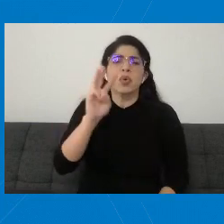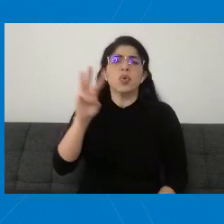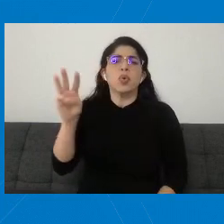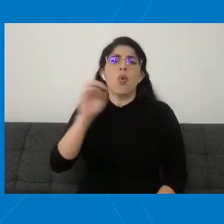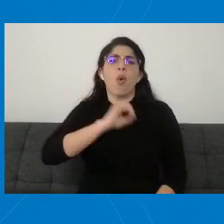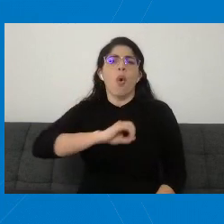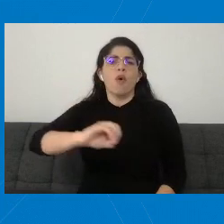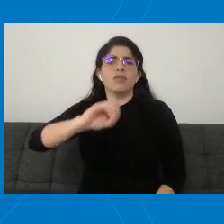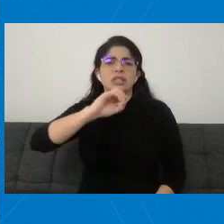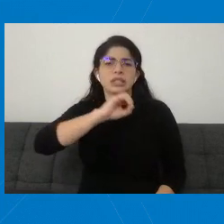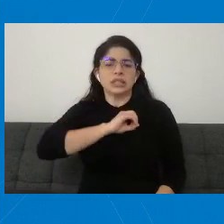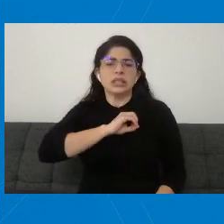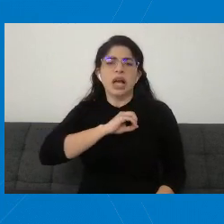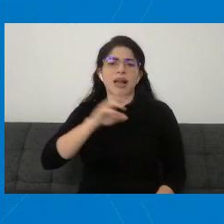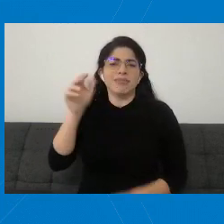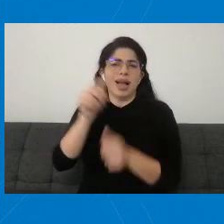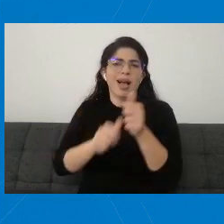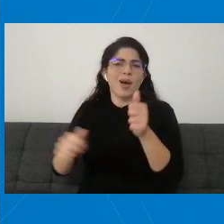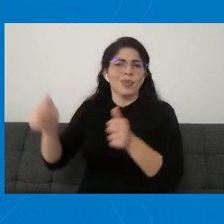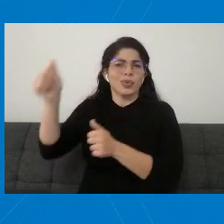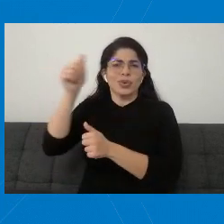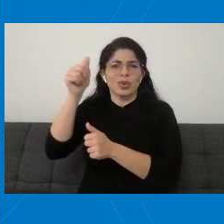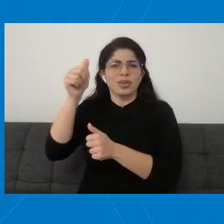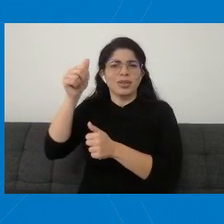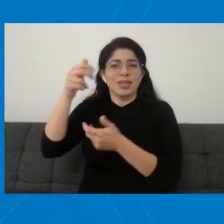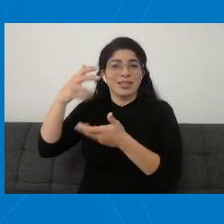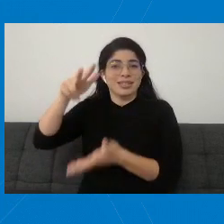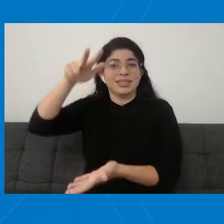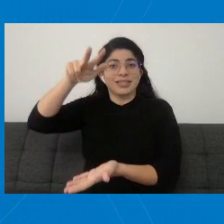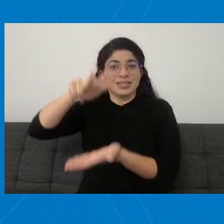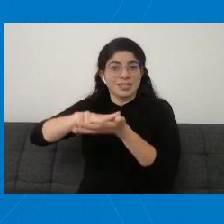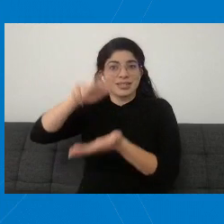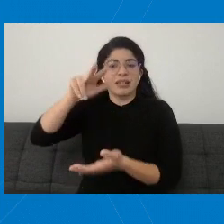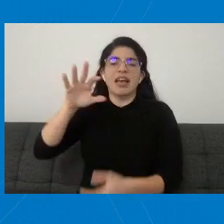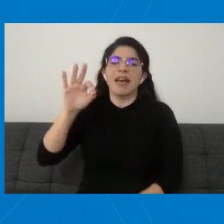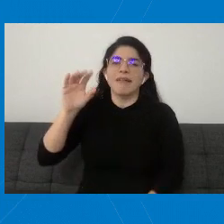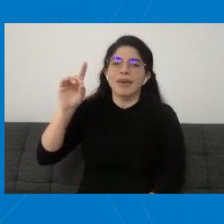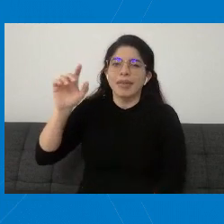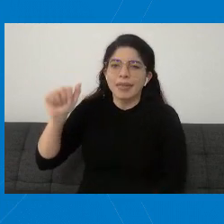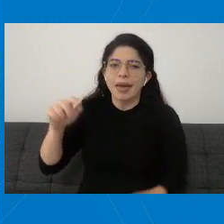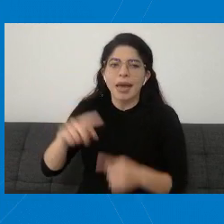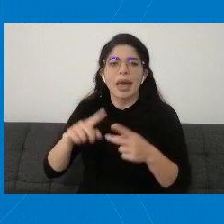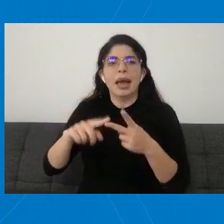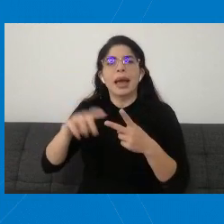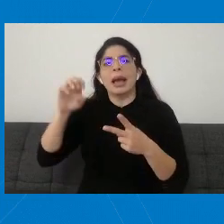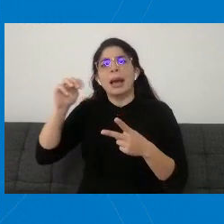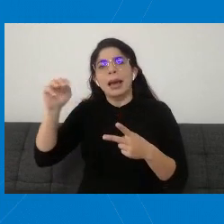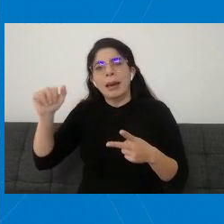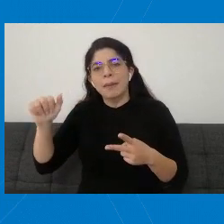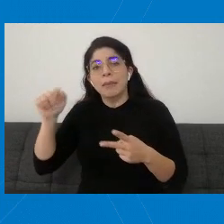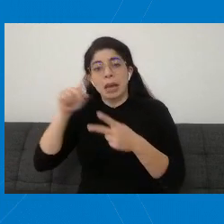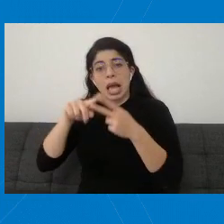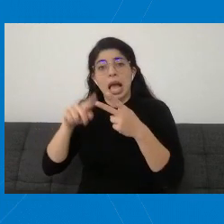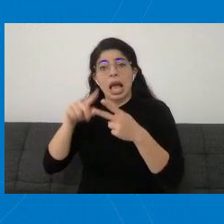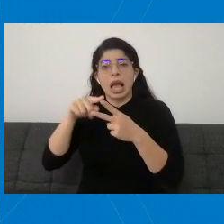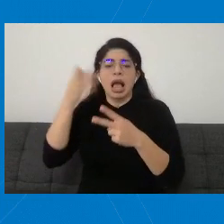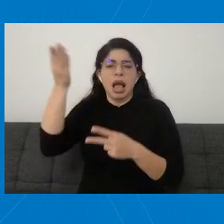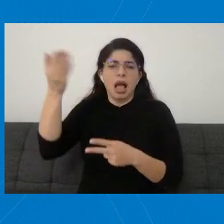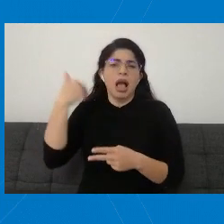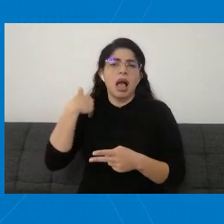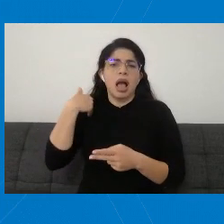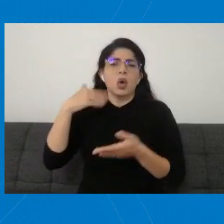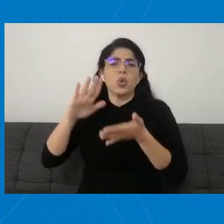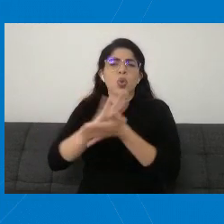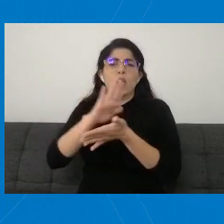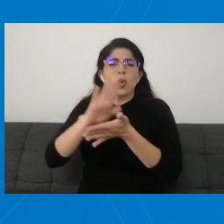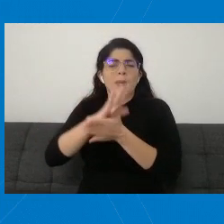las autoridades reguladoras que han aprobado estas vacunas. FDA, EMA, por ejemplo, ahí los pueden buscar y viene una documentación